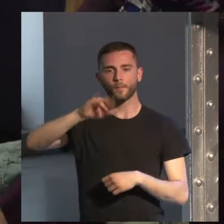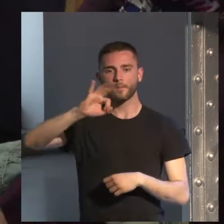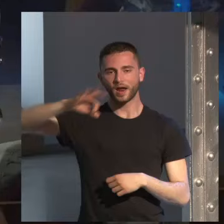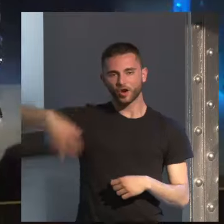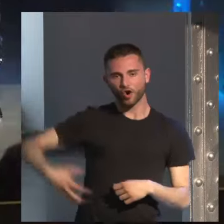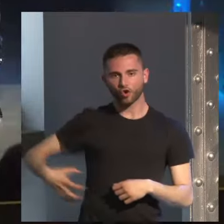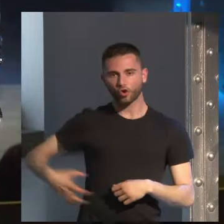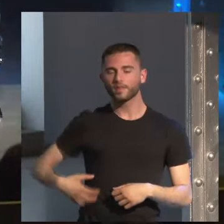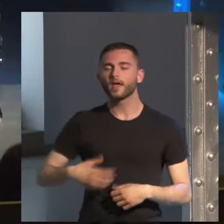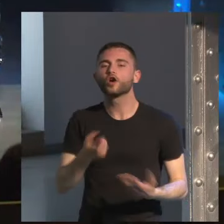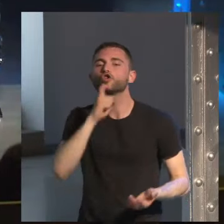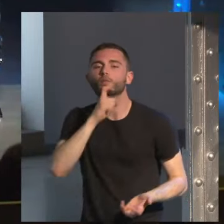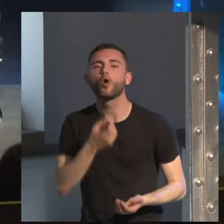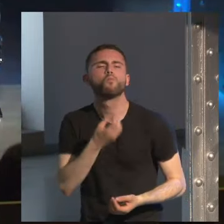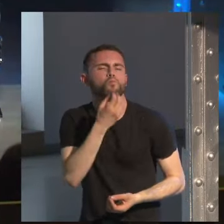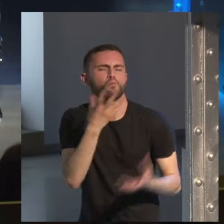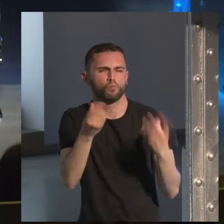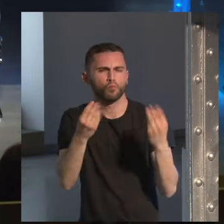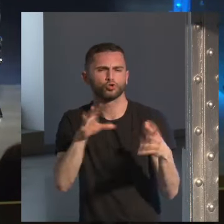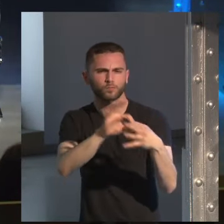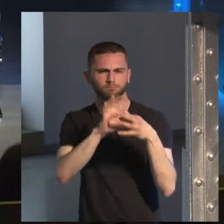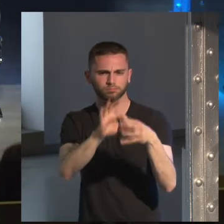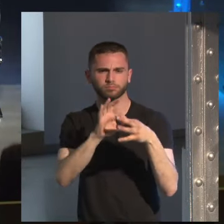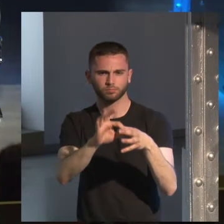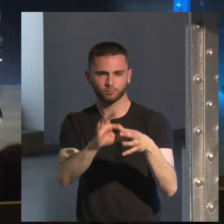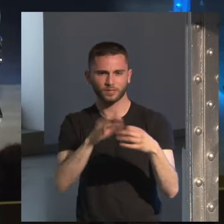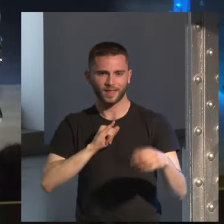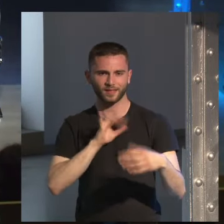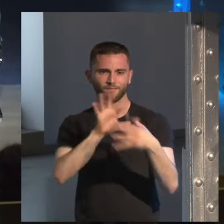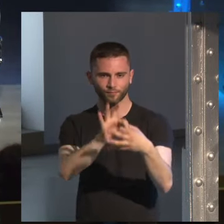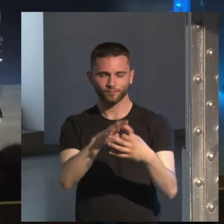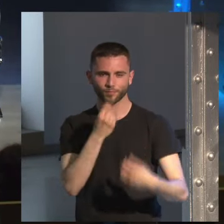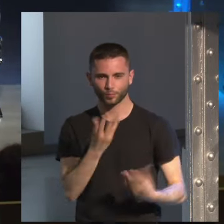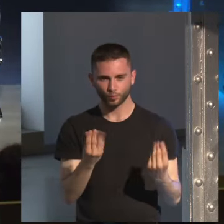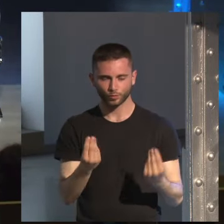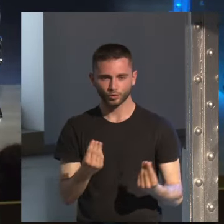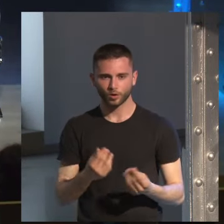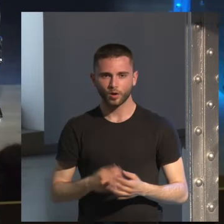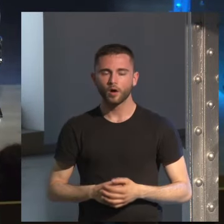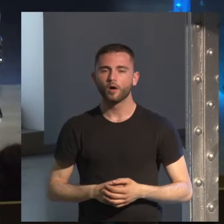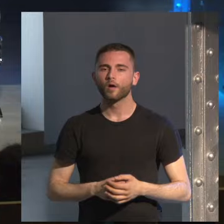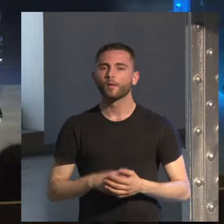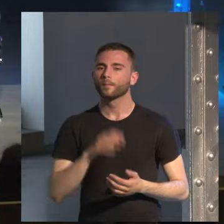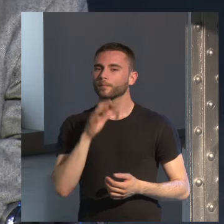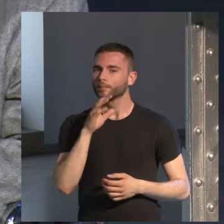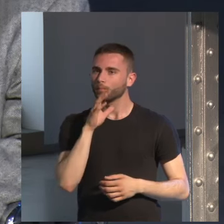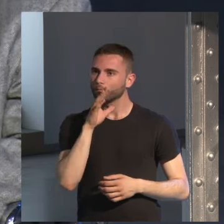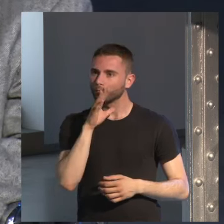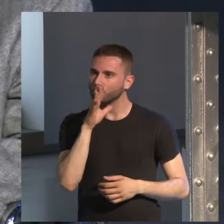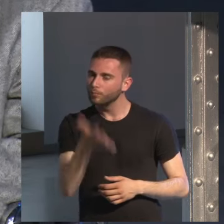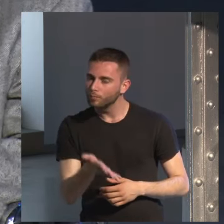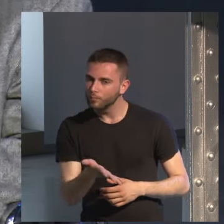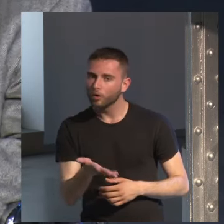Conde es mis ojos en estas en estas novelas tenemos una misma